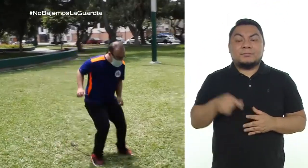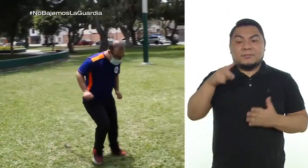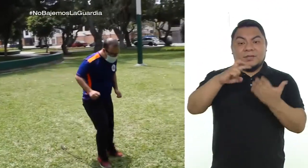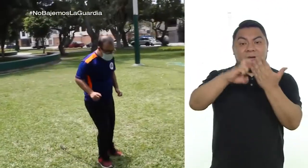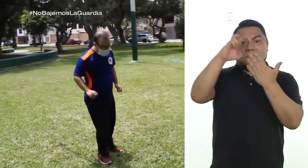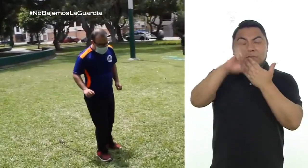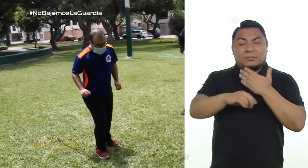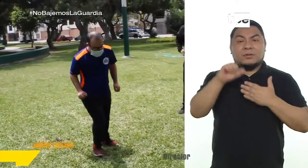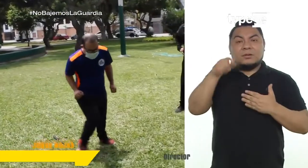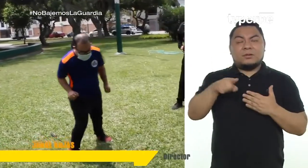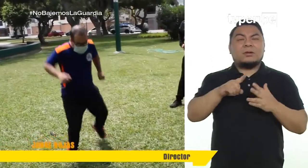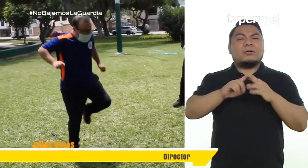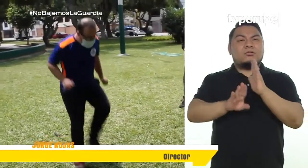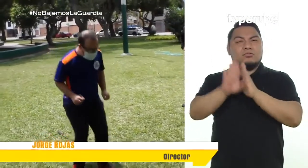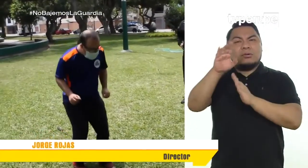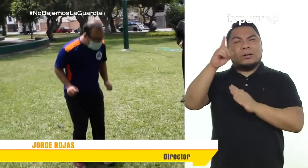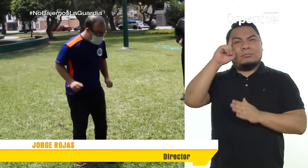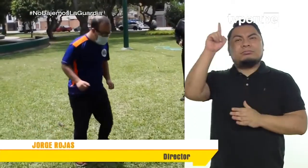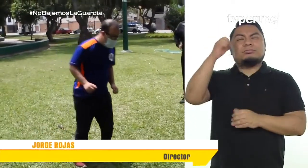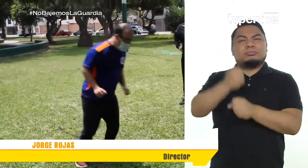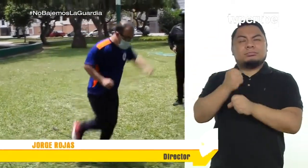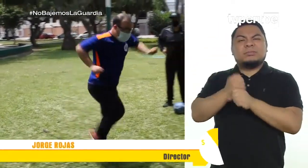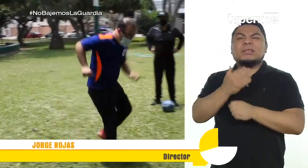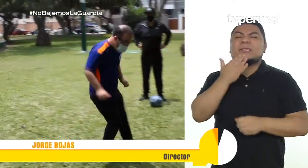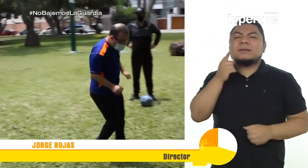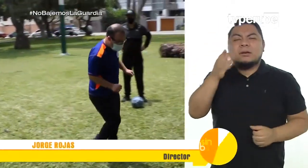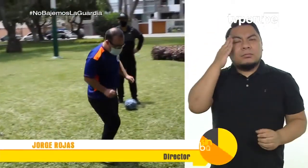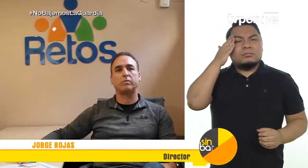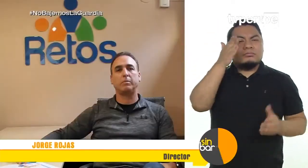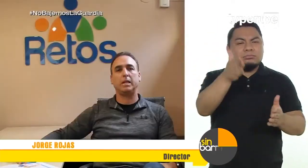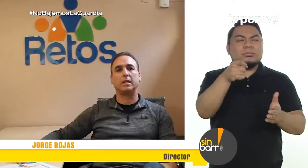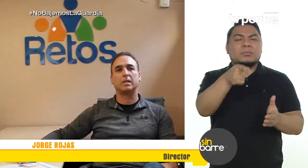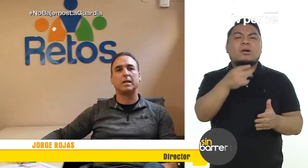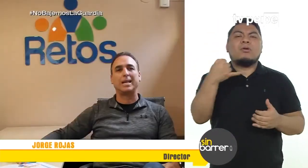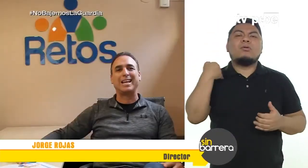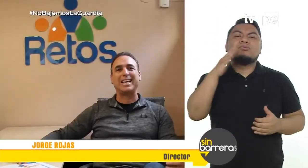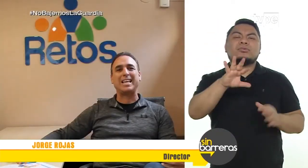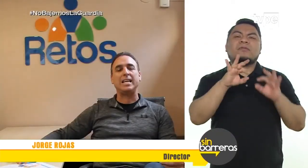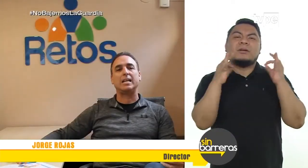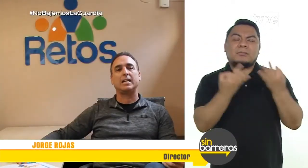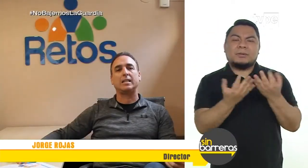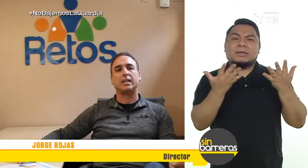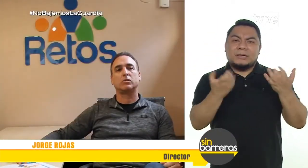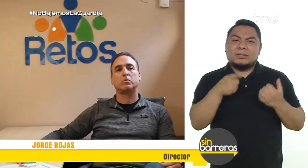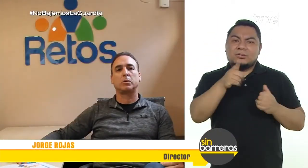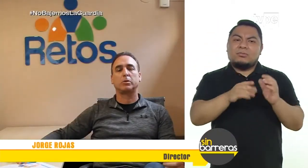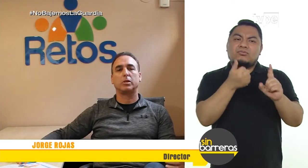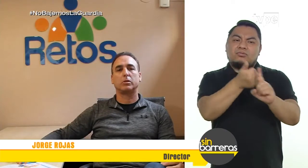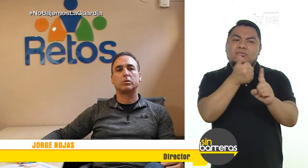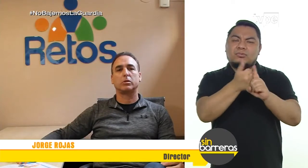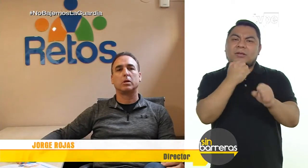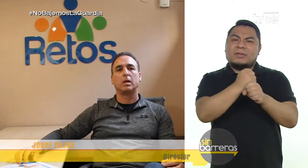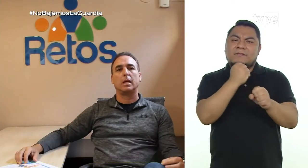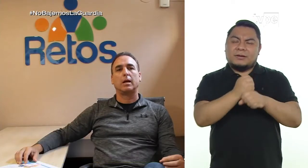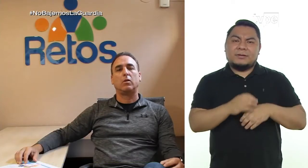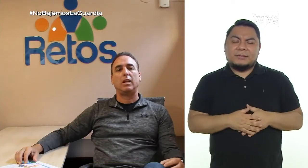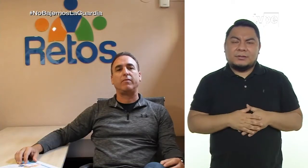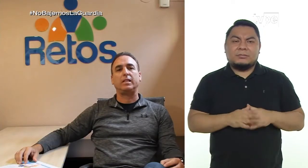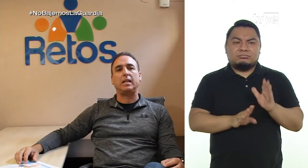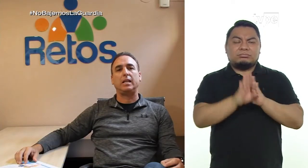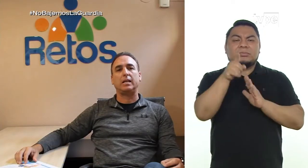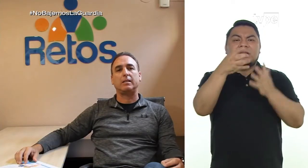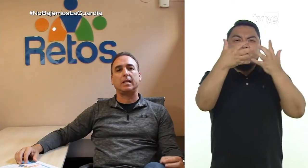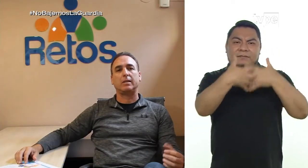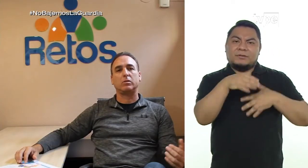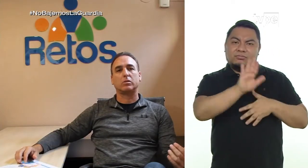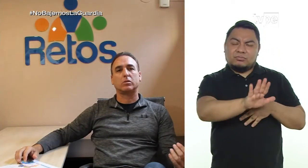El programa Club de Emprendedores está dirigido a jóvenes y sus familias que quieran generar su propio negocio, con